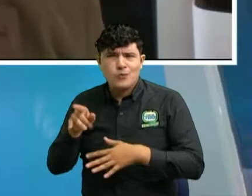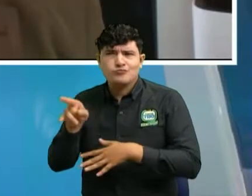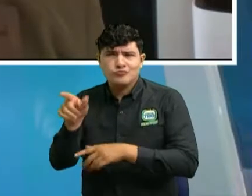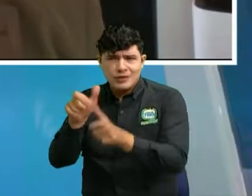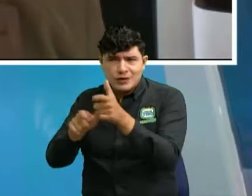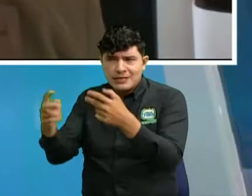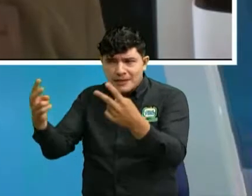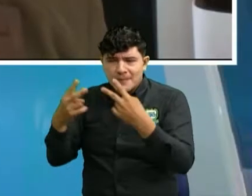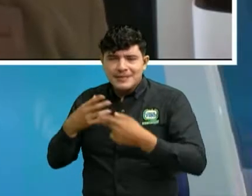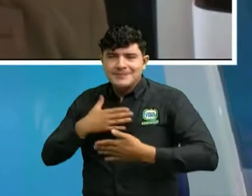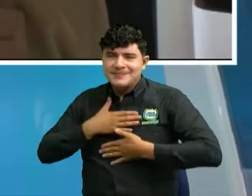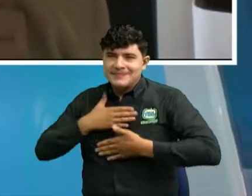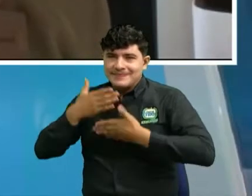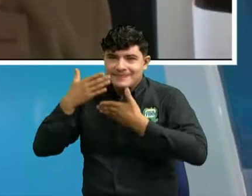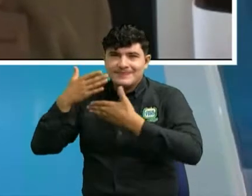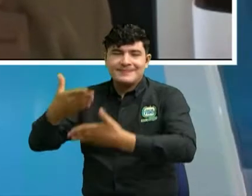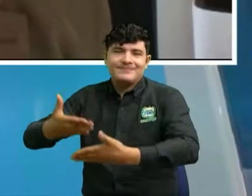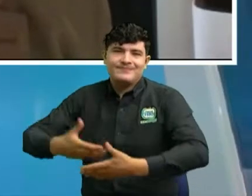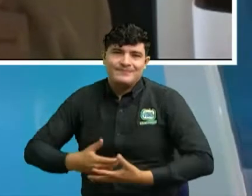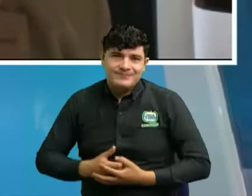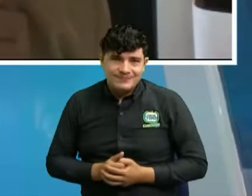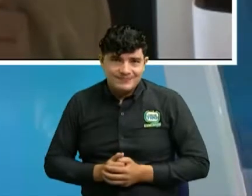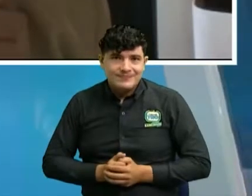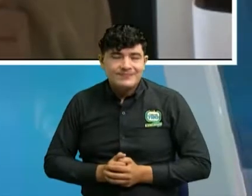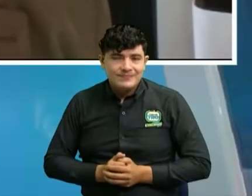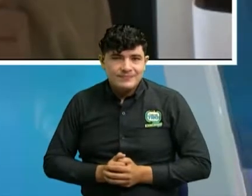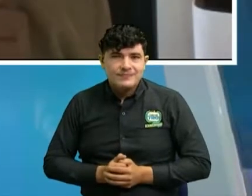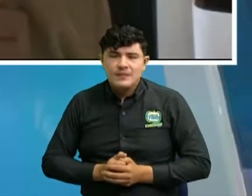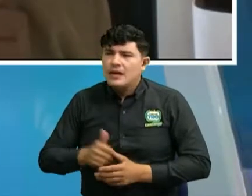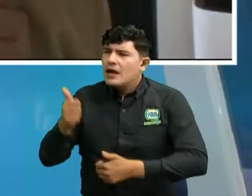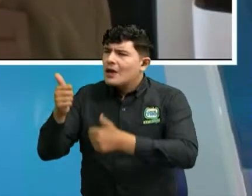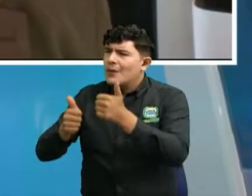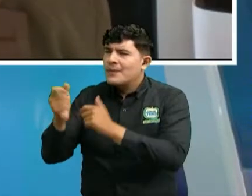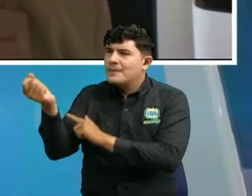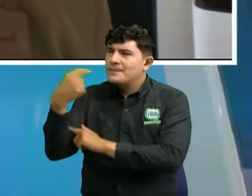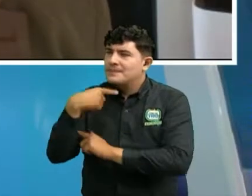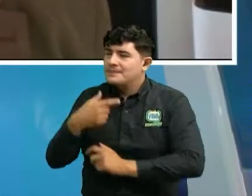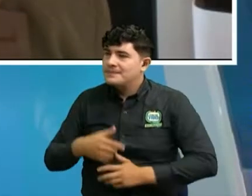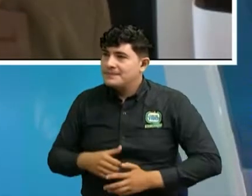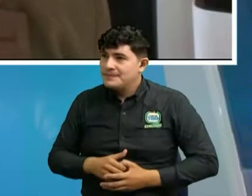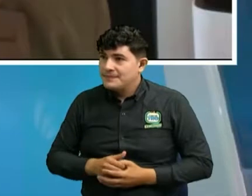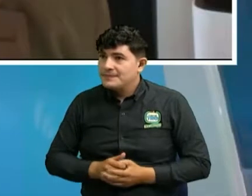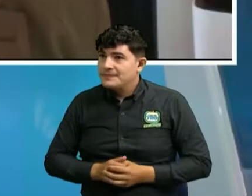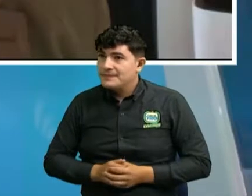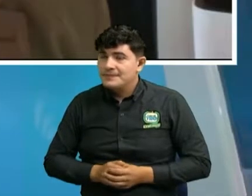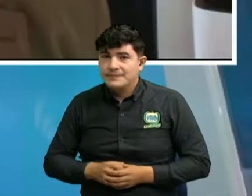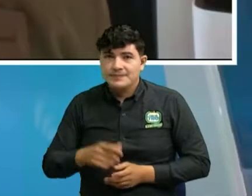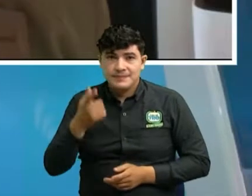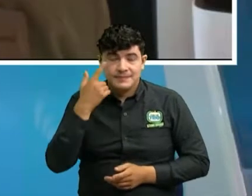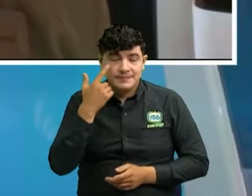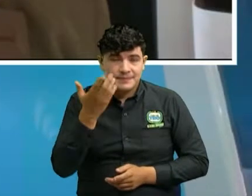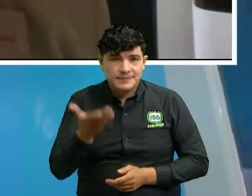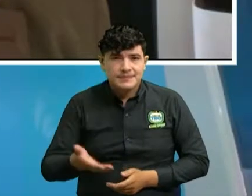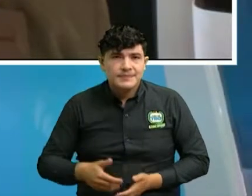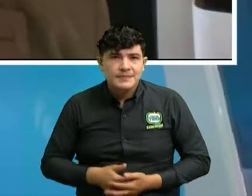televidentes que nos reportan sintonía desde norte de Santander. Cuéntenos, ¿cuál es su caso? Mire, hija, el problema es que yo le